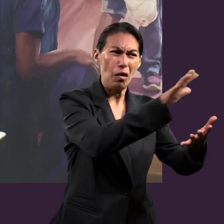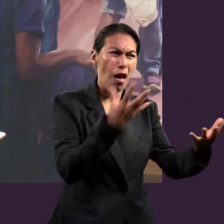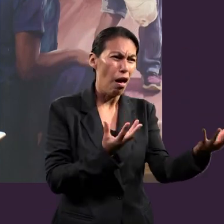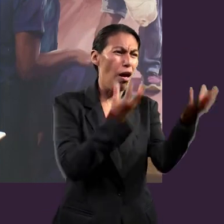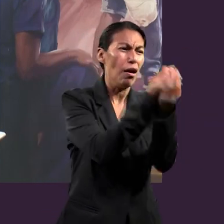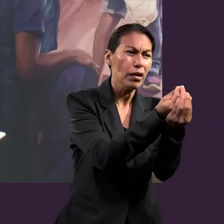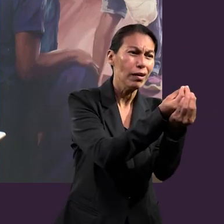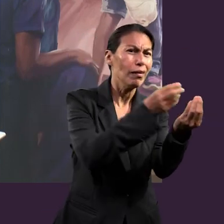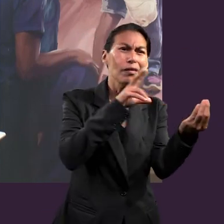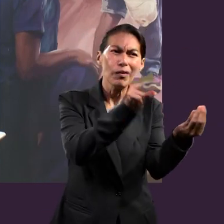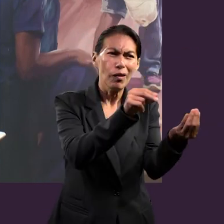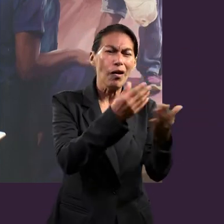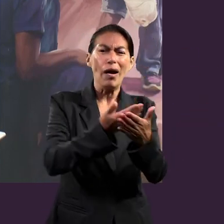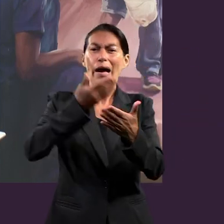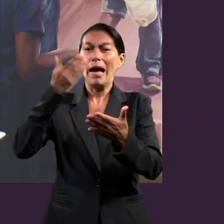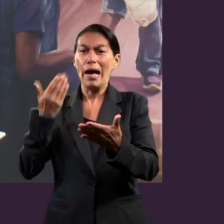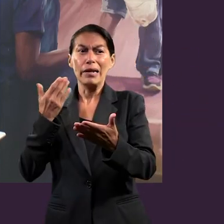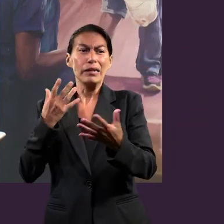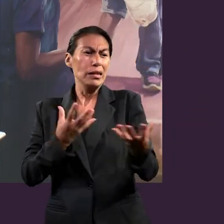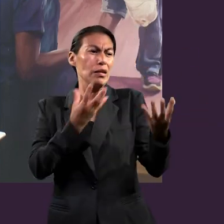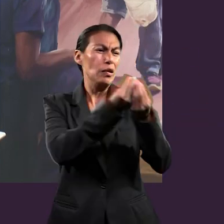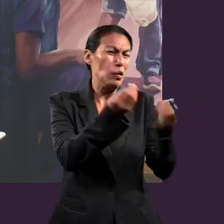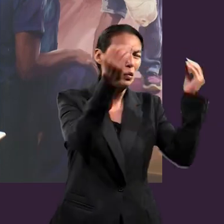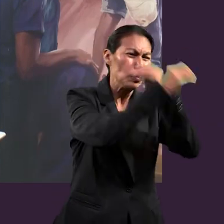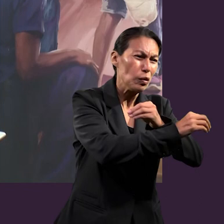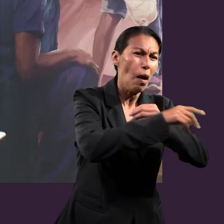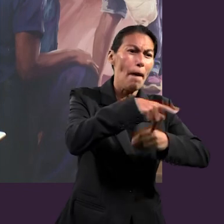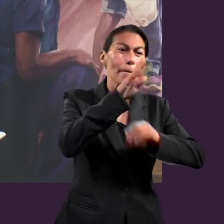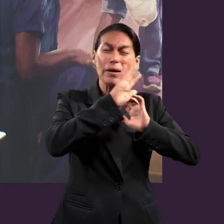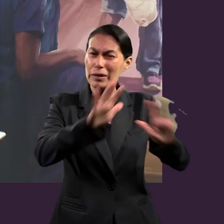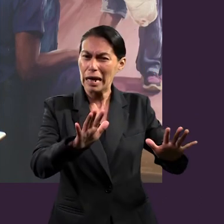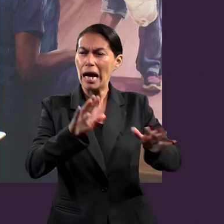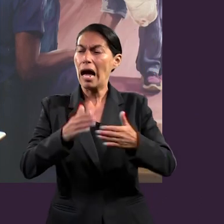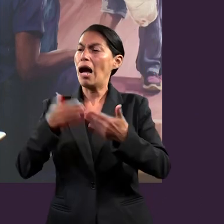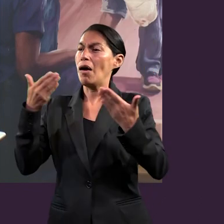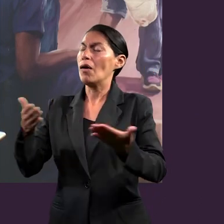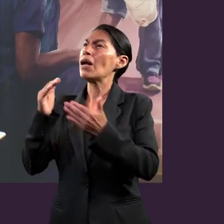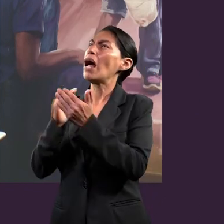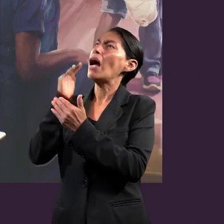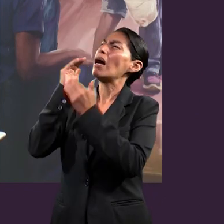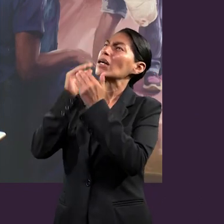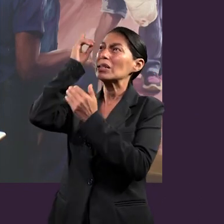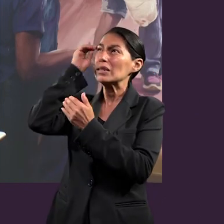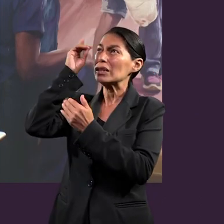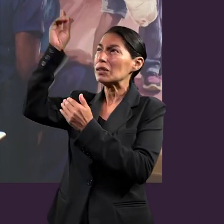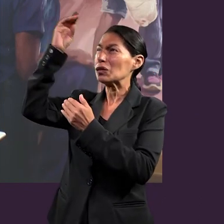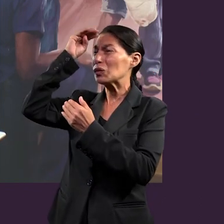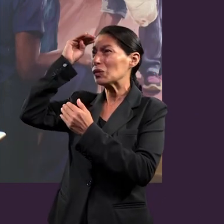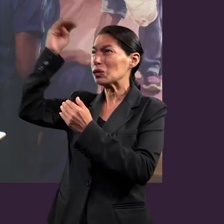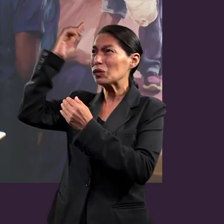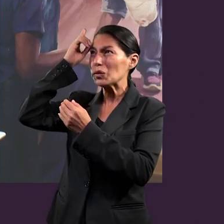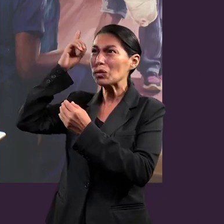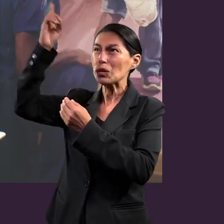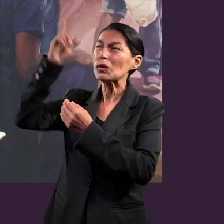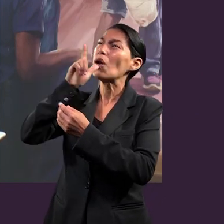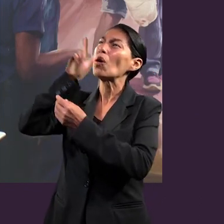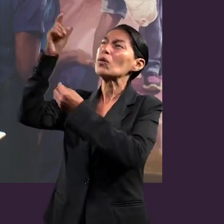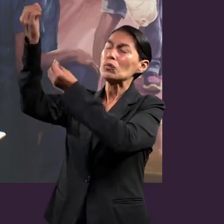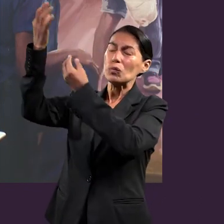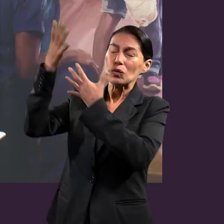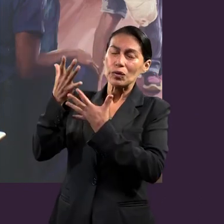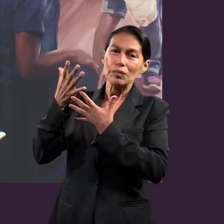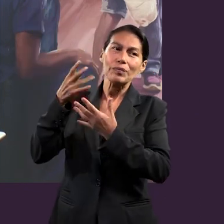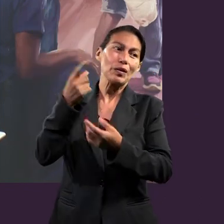No seas, pues participes con ellos, porque en otro tiempo eras tinieblas, pero ahora soy luz del Señor, andar como hijos de luz.